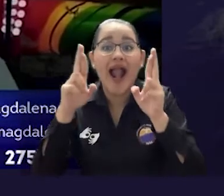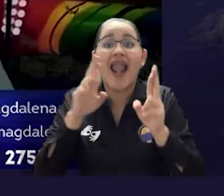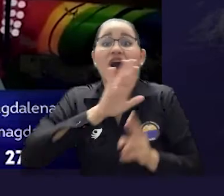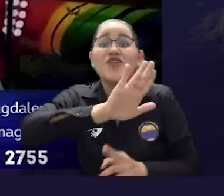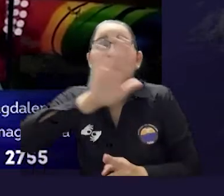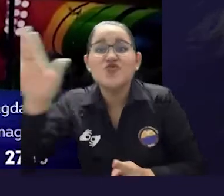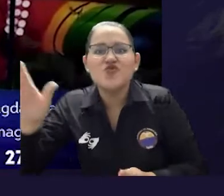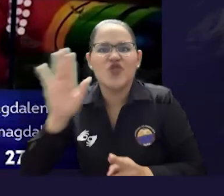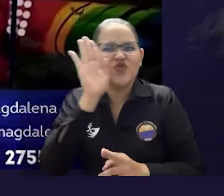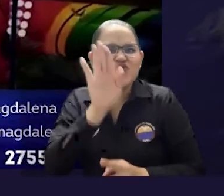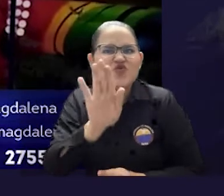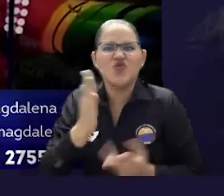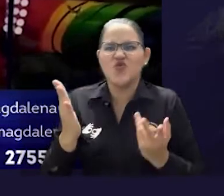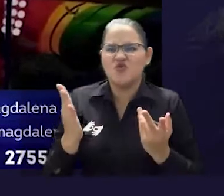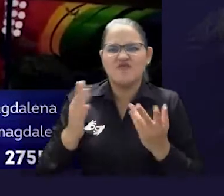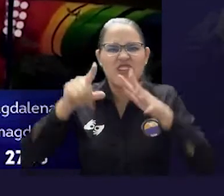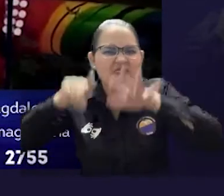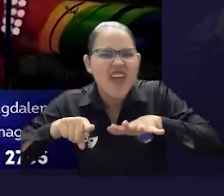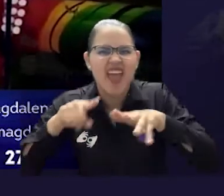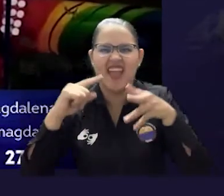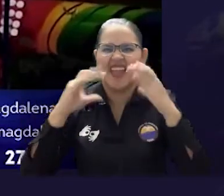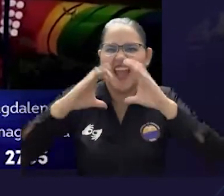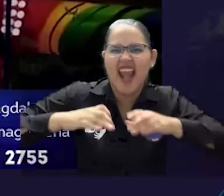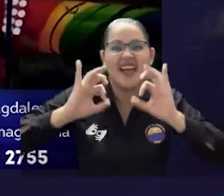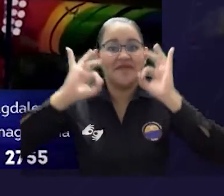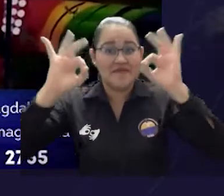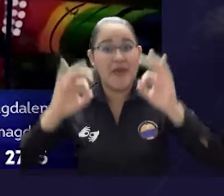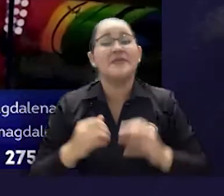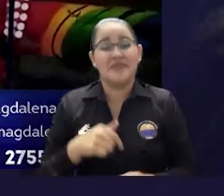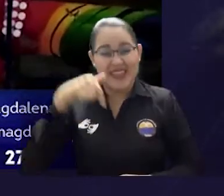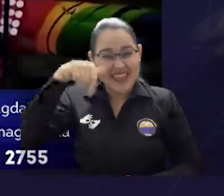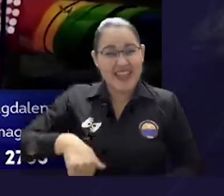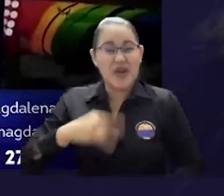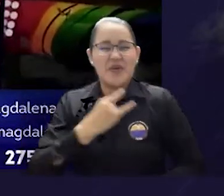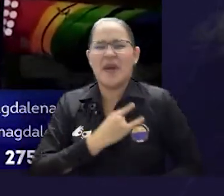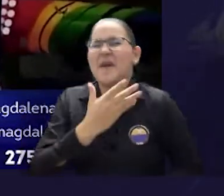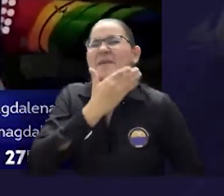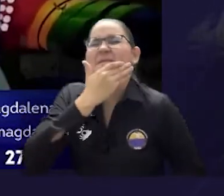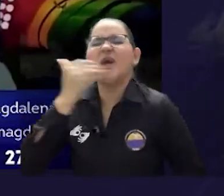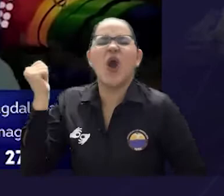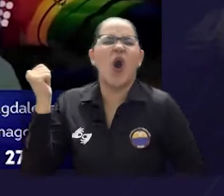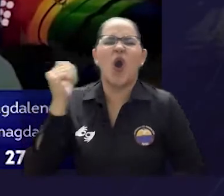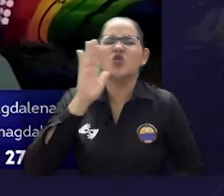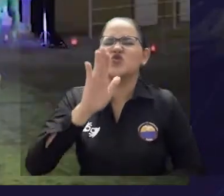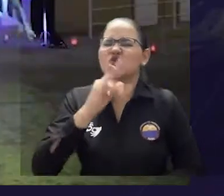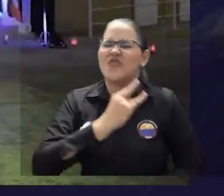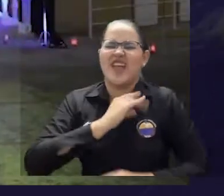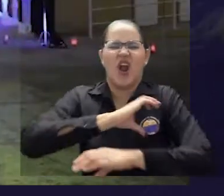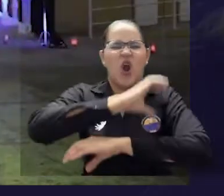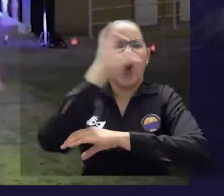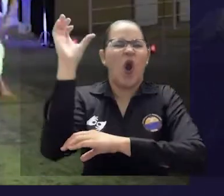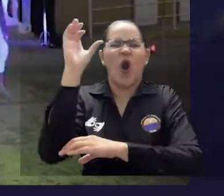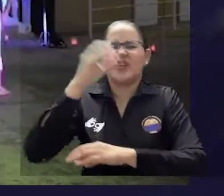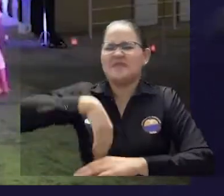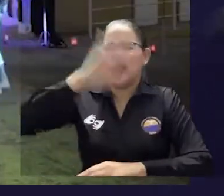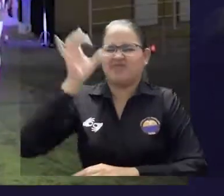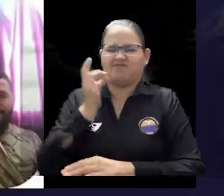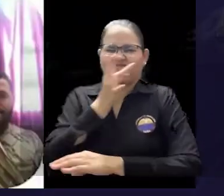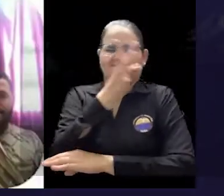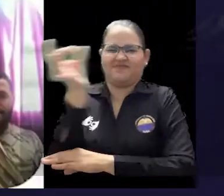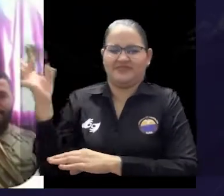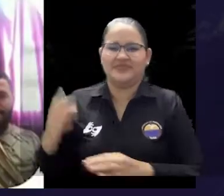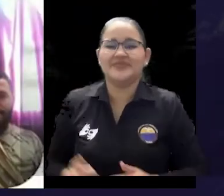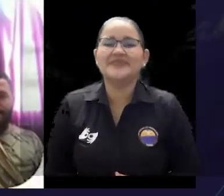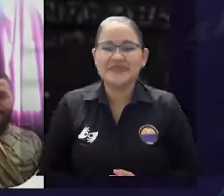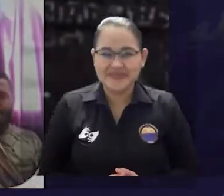durante esta pandemia pasen un excelente semestre académico y disfruten de la mejor universidad de la costa. Emotividad y